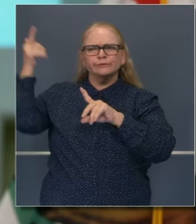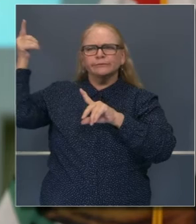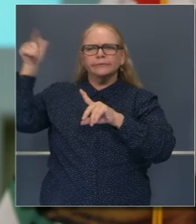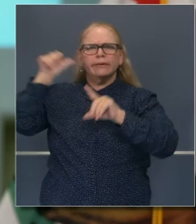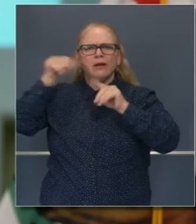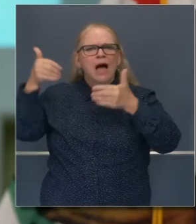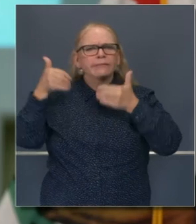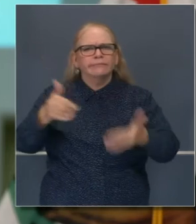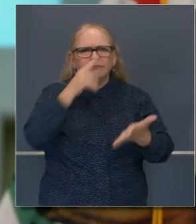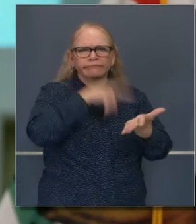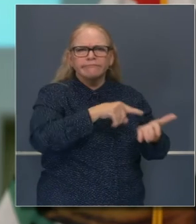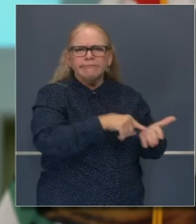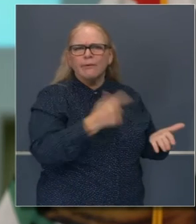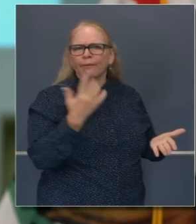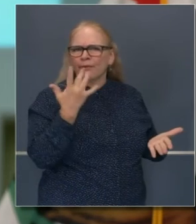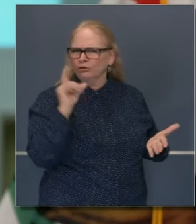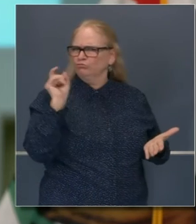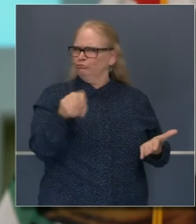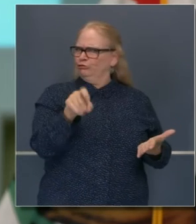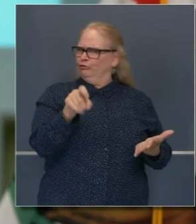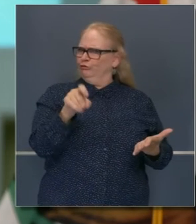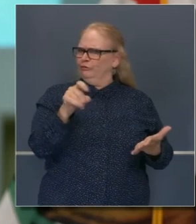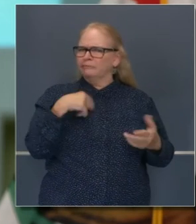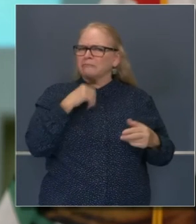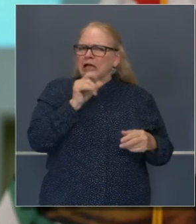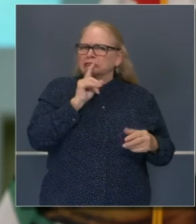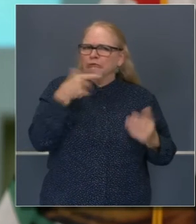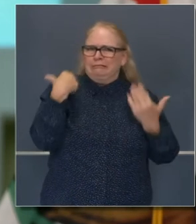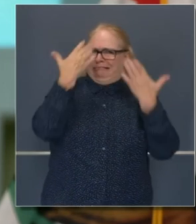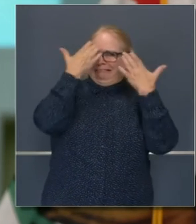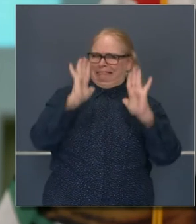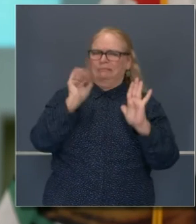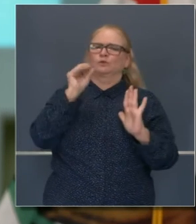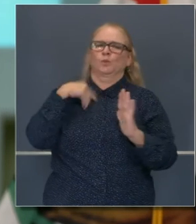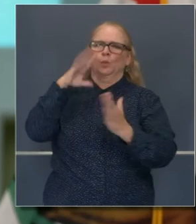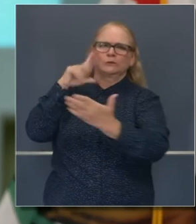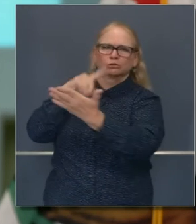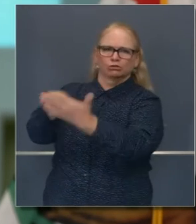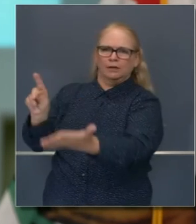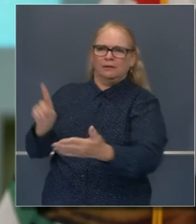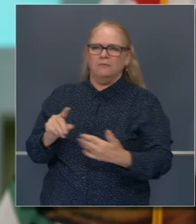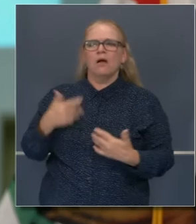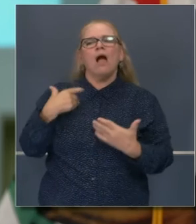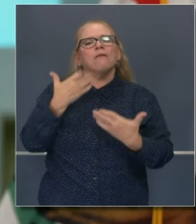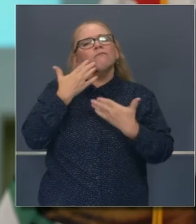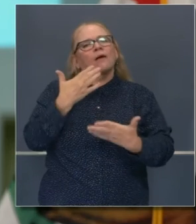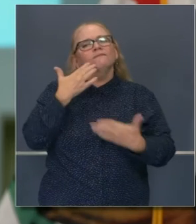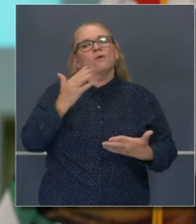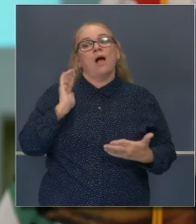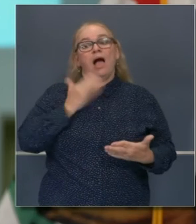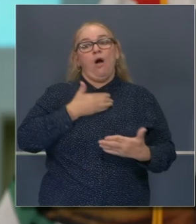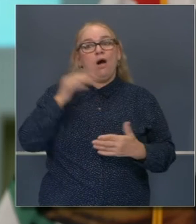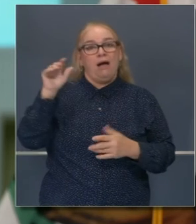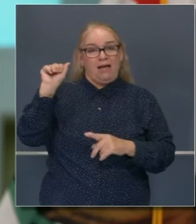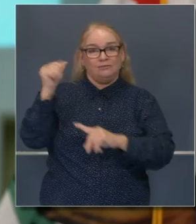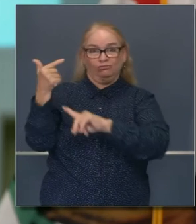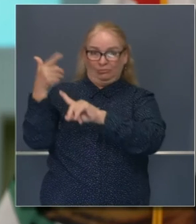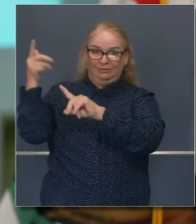procurador general decidió no procesar en ese caso. Me agrada que el